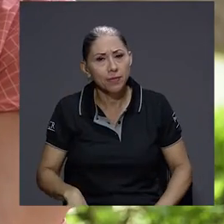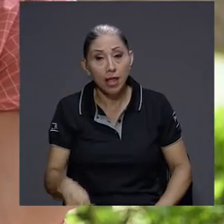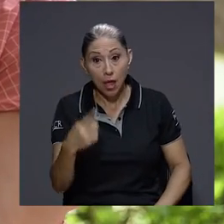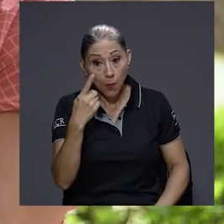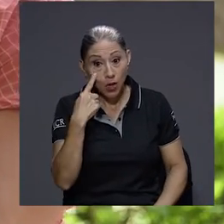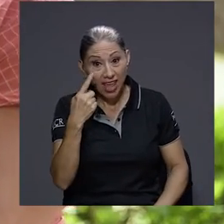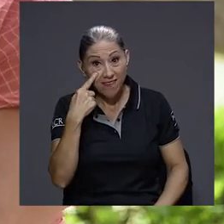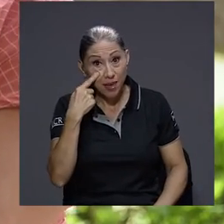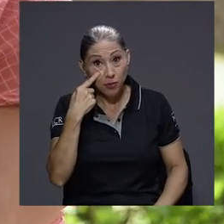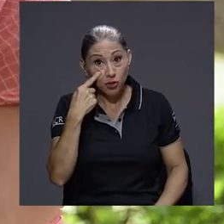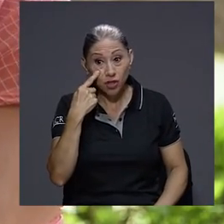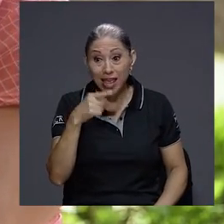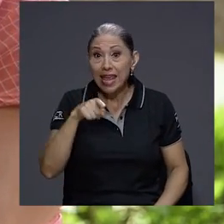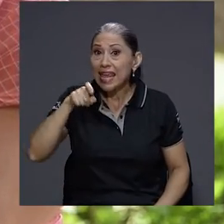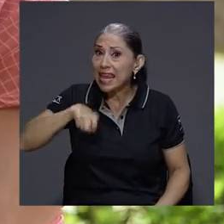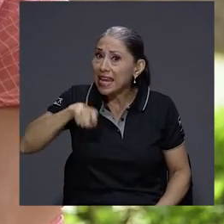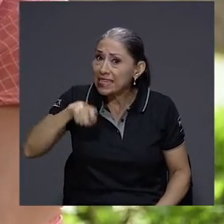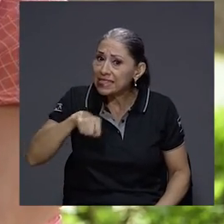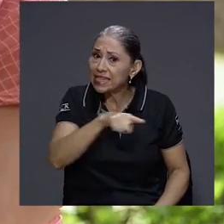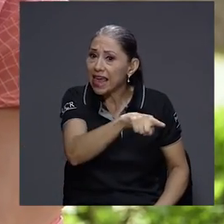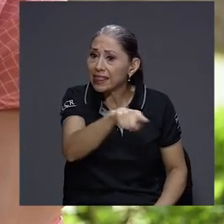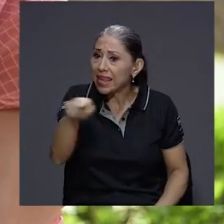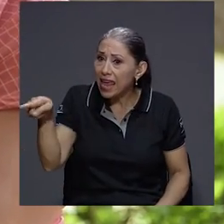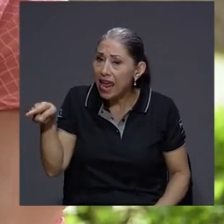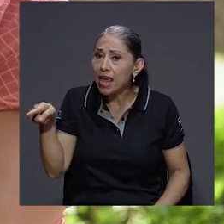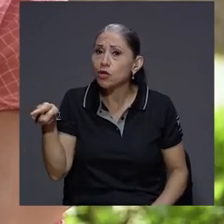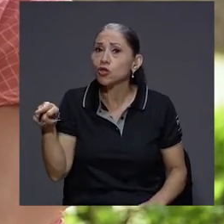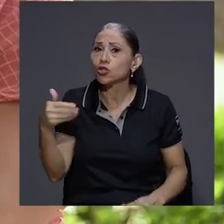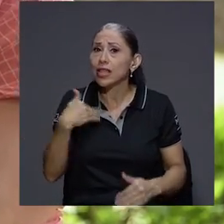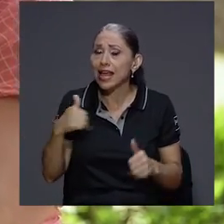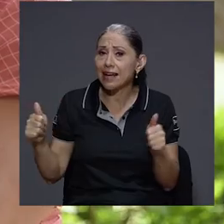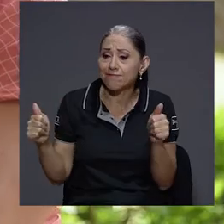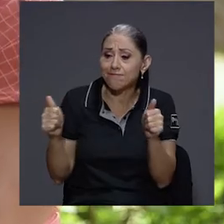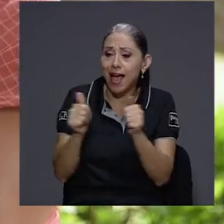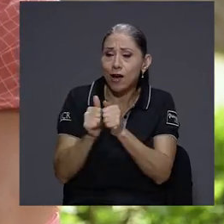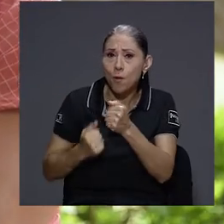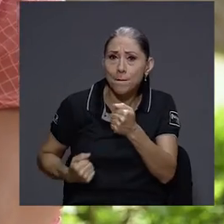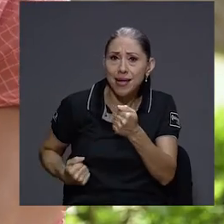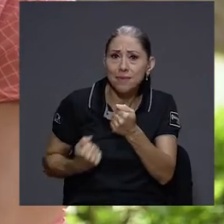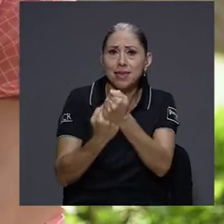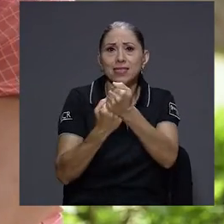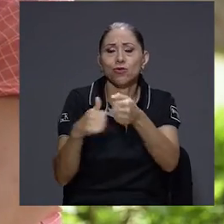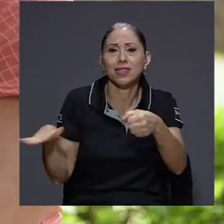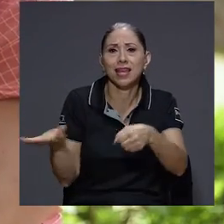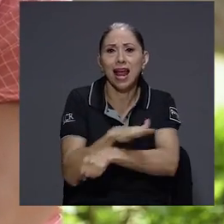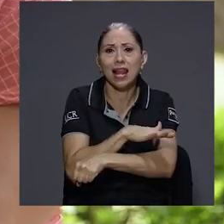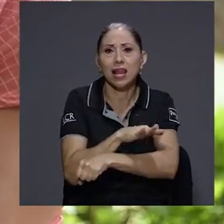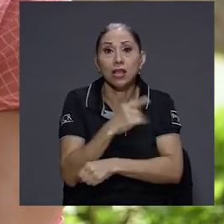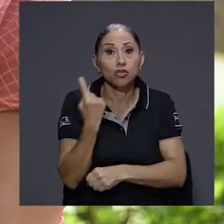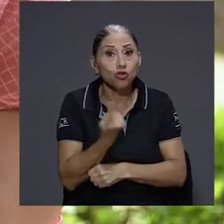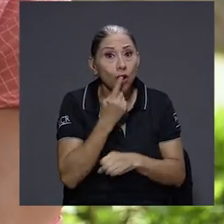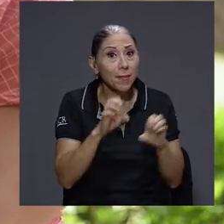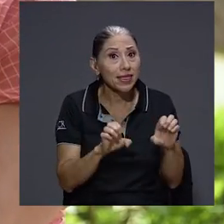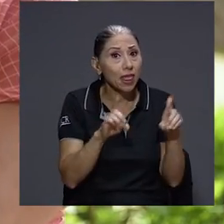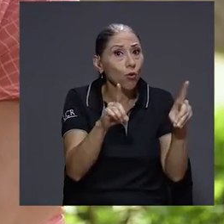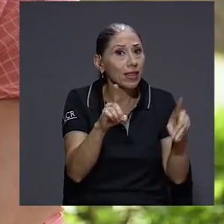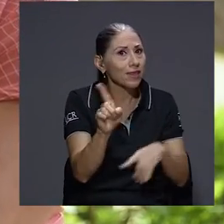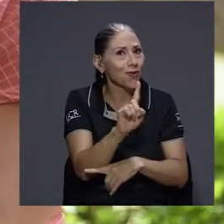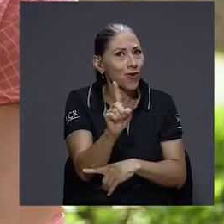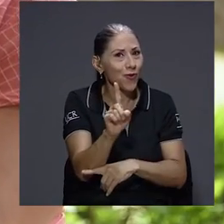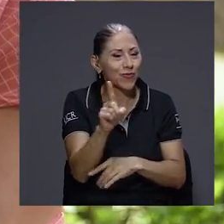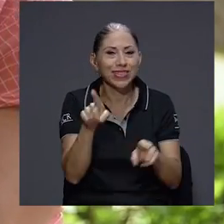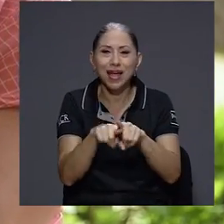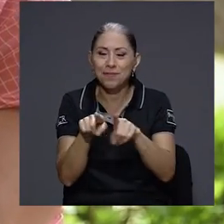tiene de que estos chicos tengan un acompañamiento de forma integral, no solamente desde la parte educativa, sino también desde la parte laboral